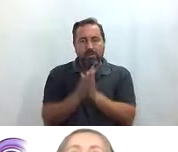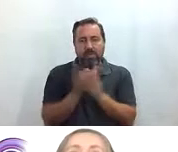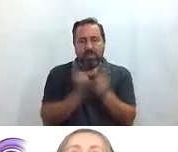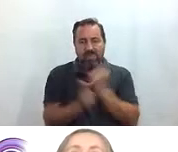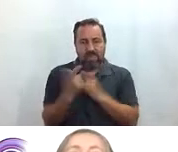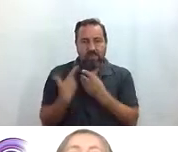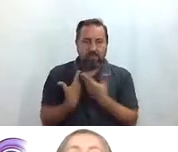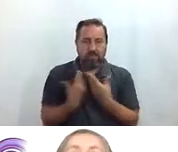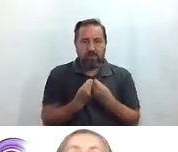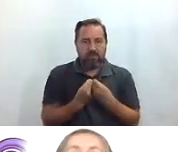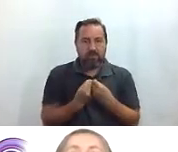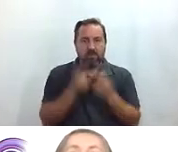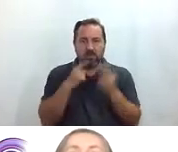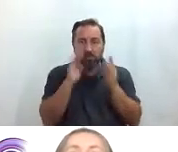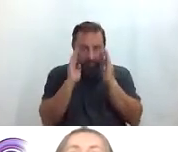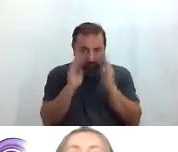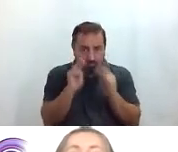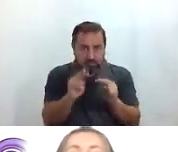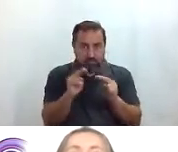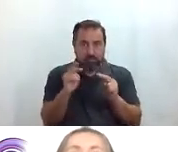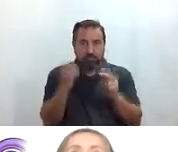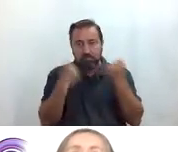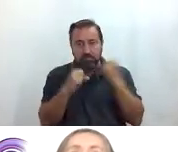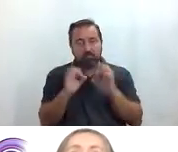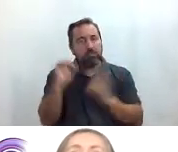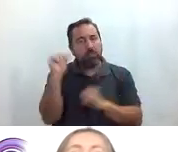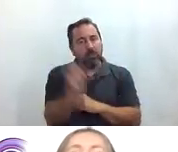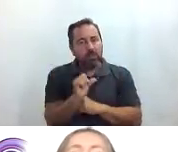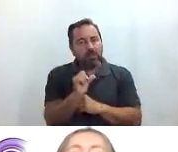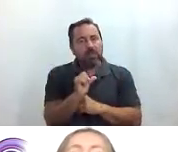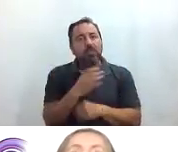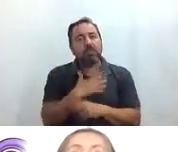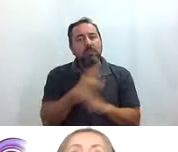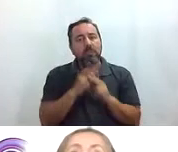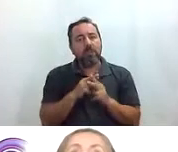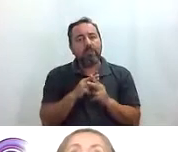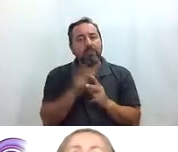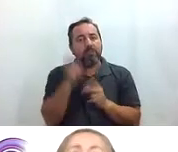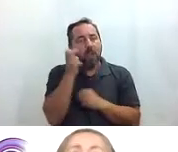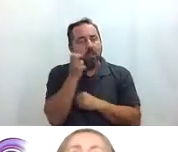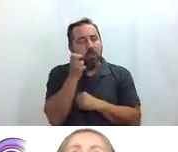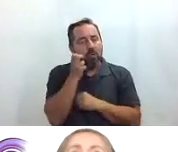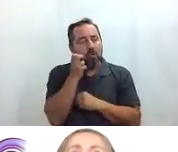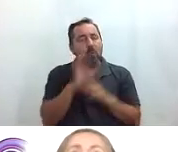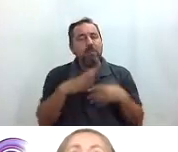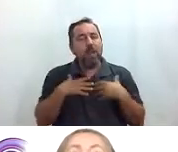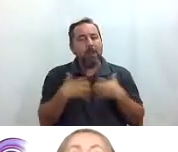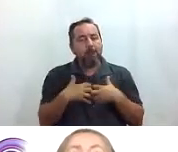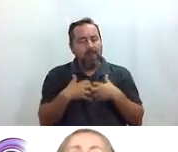súper atentos a la obra y con mi audio bueno con mi aparato